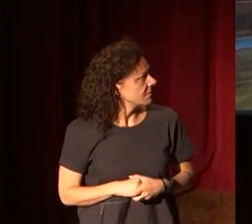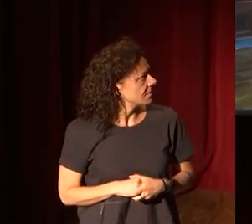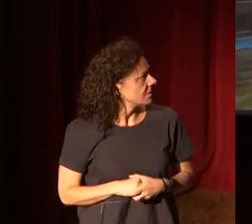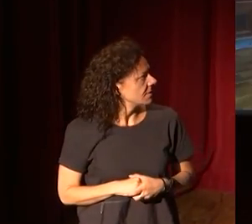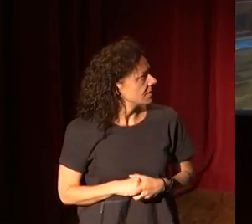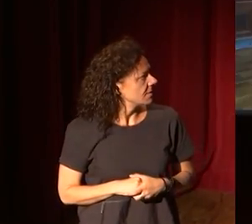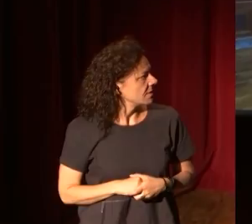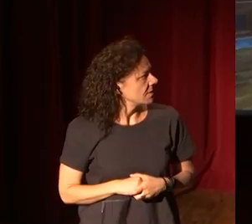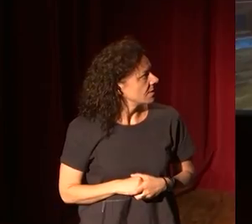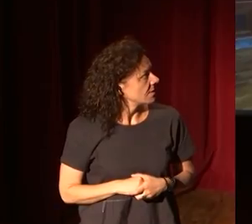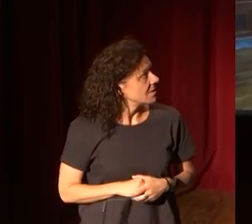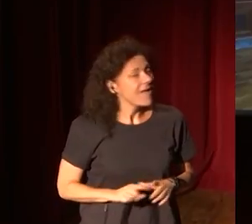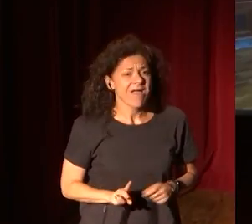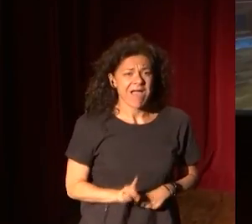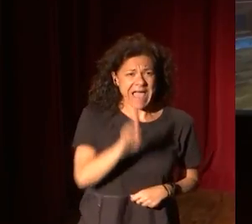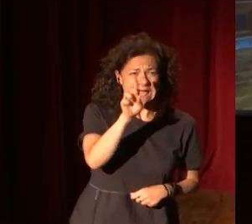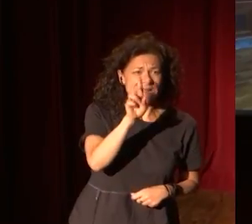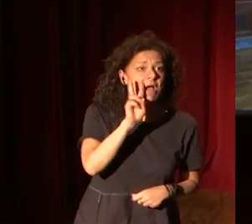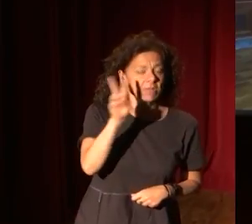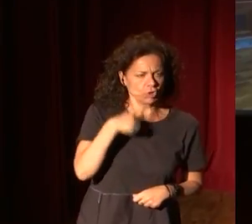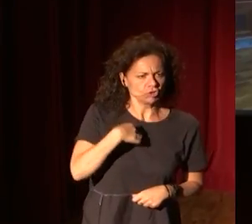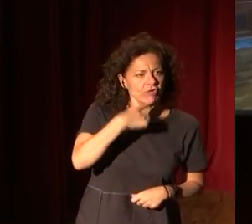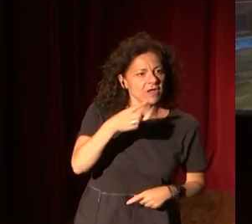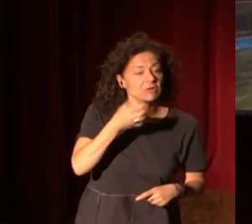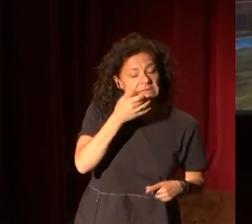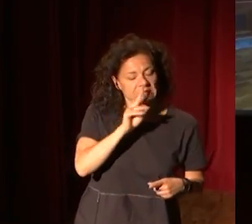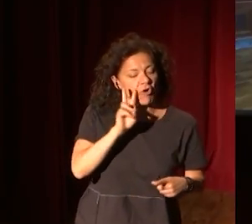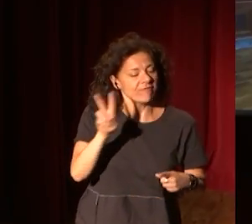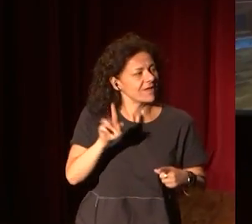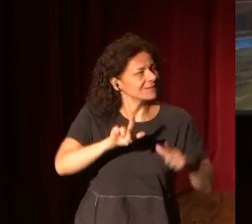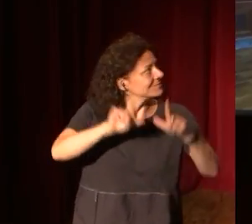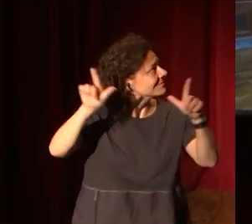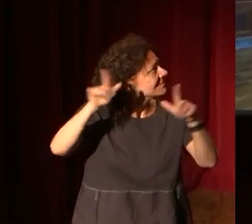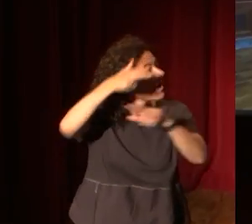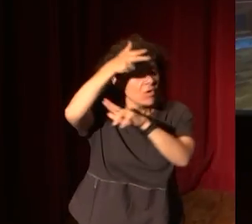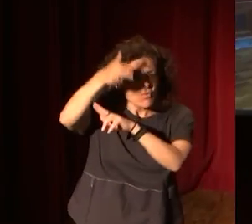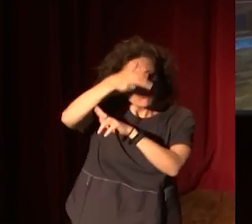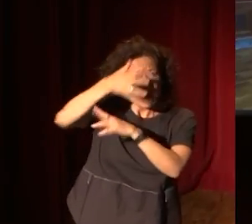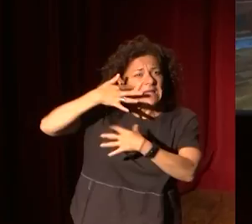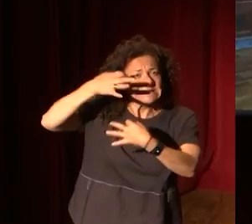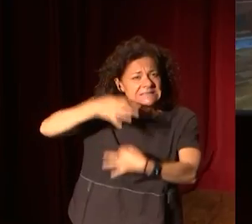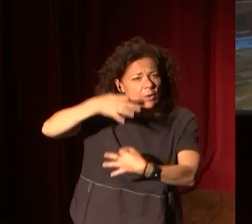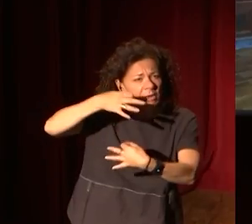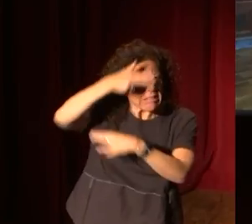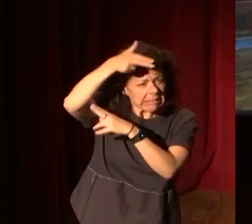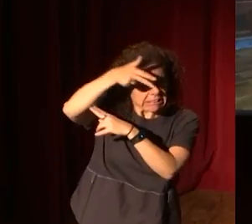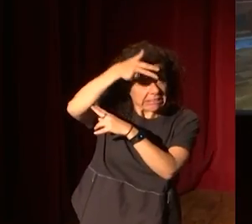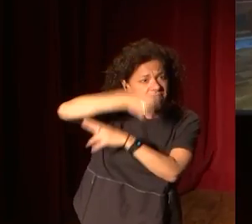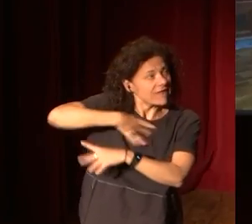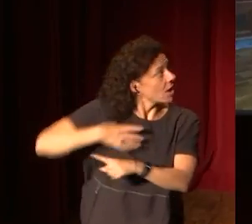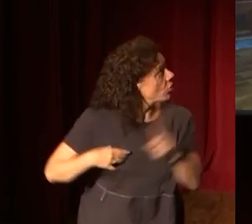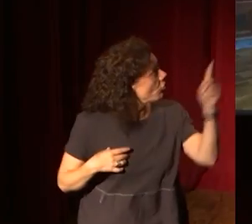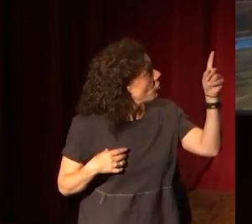Salvo que ven ahí arriba, si no lo ven, se lo indico, la cámara de seguridad, ¿vale? Que está ahí arriba, en blanco.